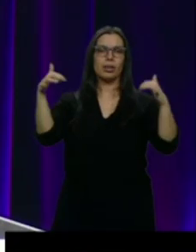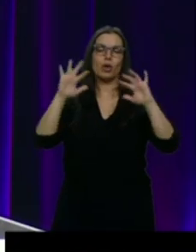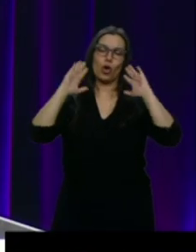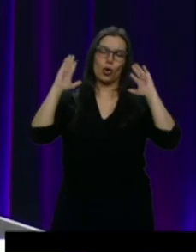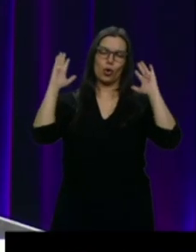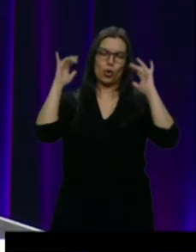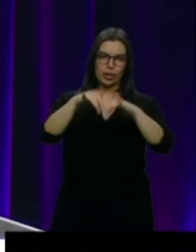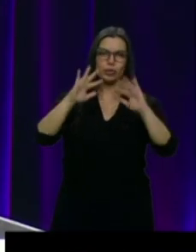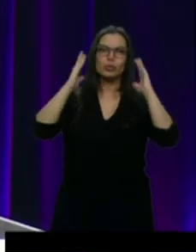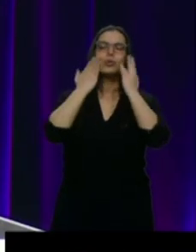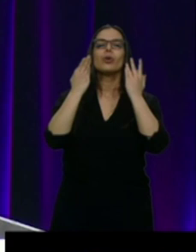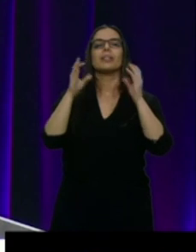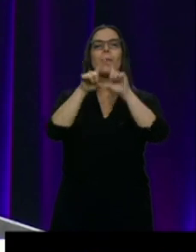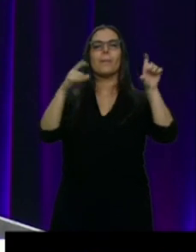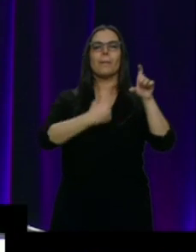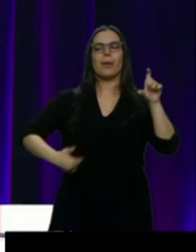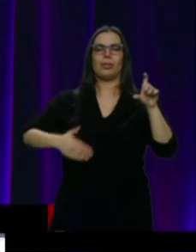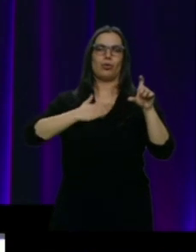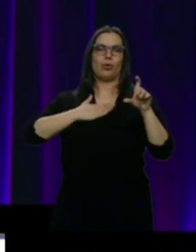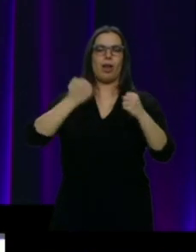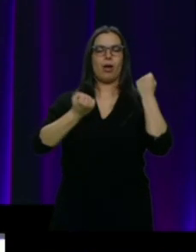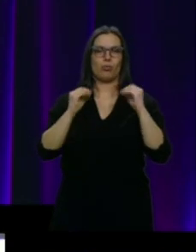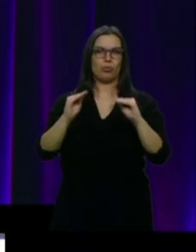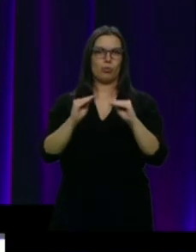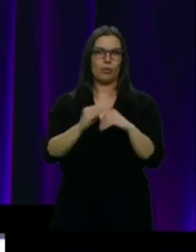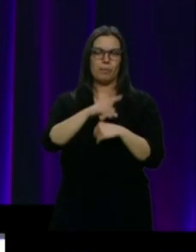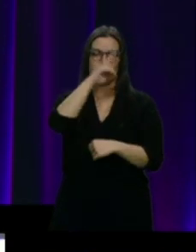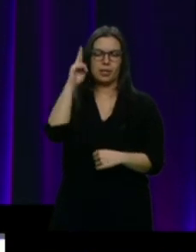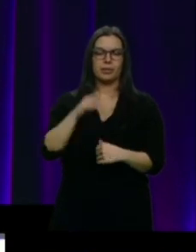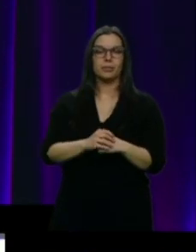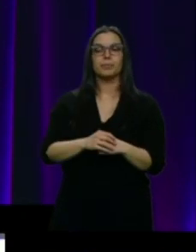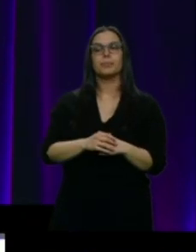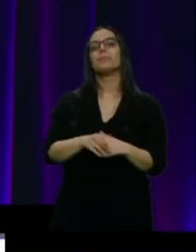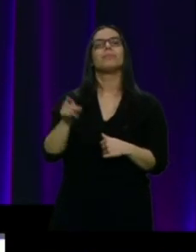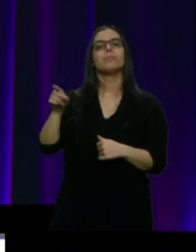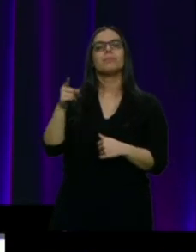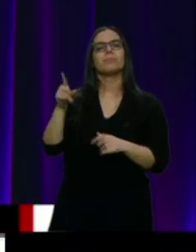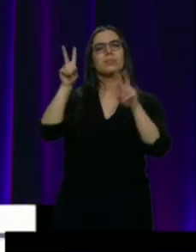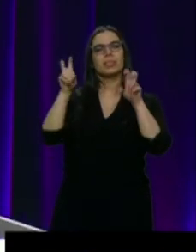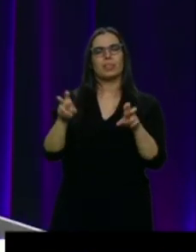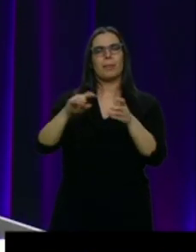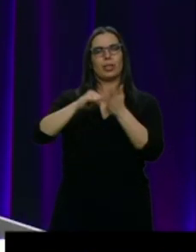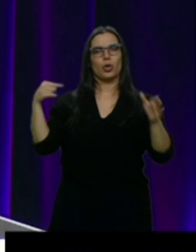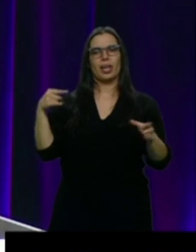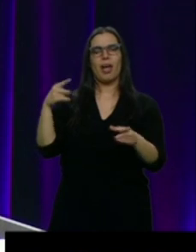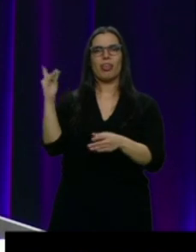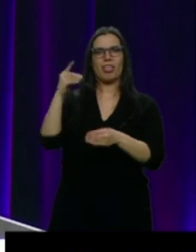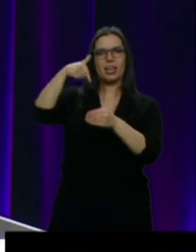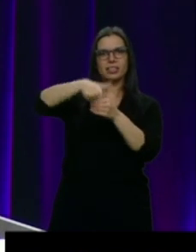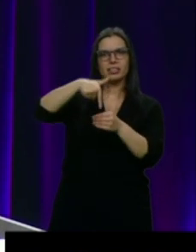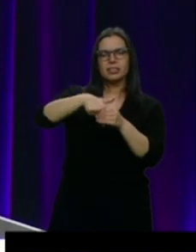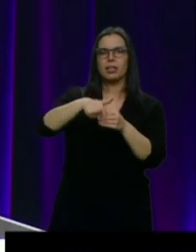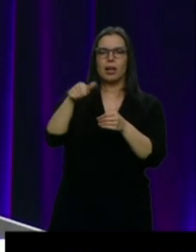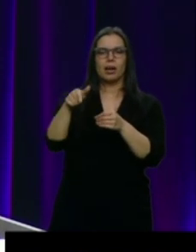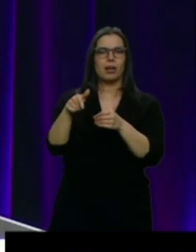Las tecnologías basadas en los motores de combustión todavía tienen mucho que decir. No estamos todavía en un contexto en el que se pueda